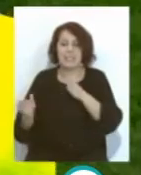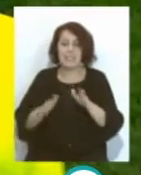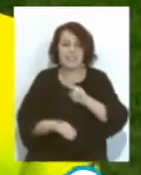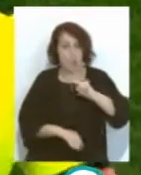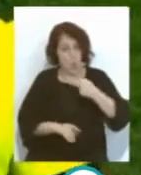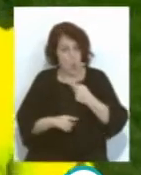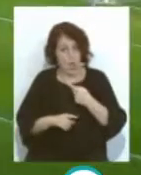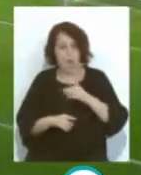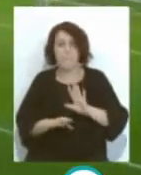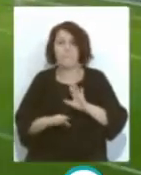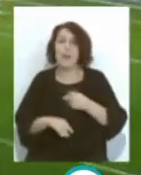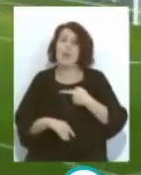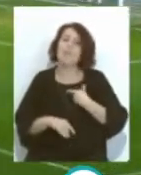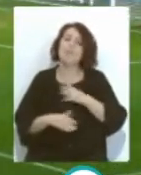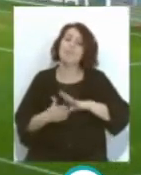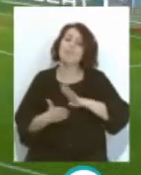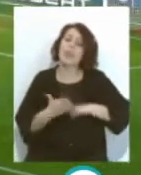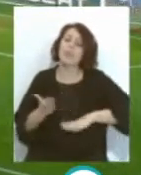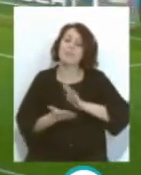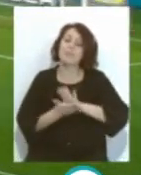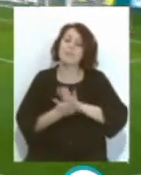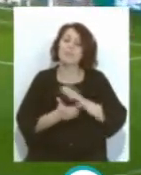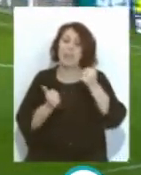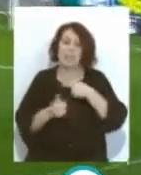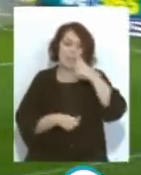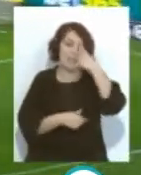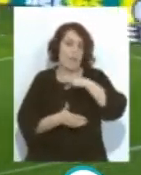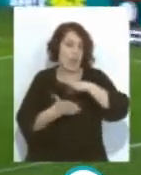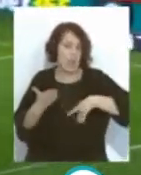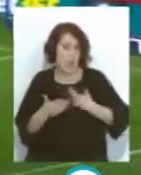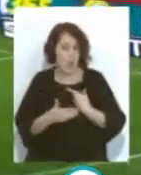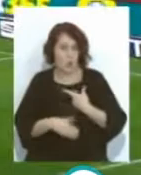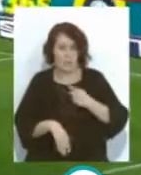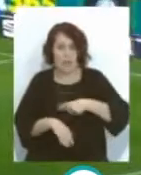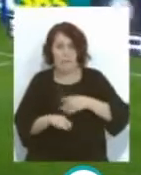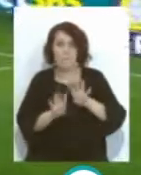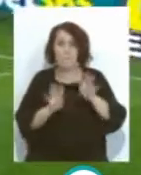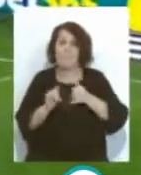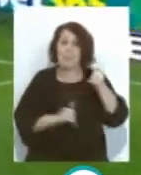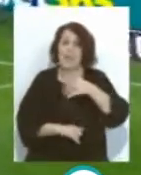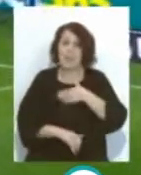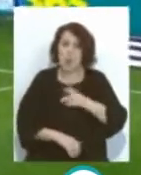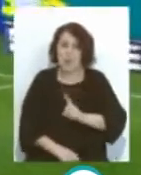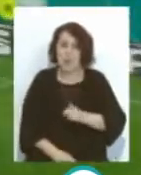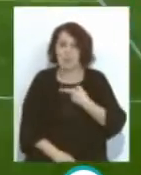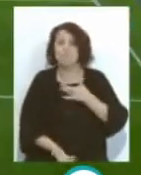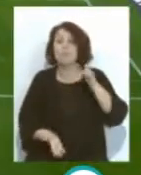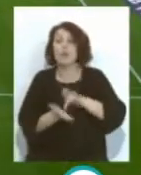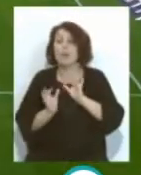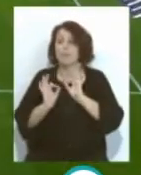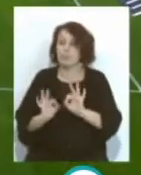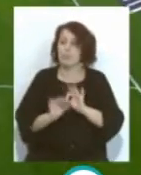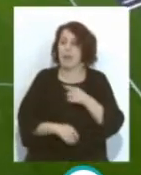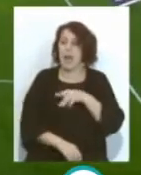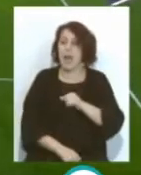ella Pero con un Barcelona Ya más tranquilo Y sabiendo Que el Barcelona No quería llegar A la tanda de penaltis Y sucede esto Sucede que